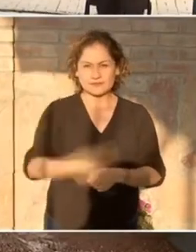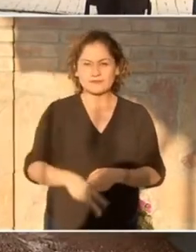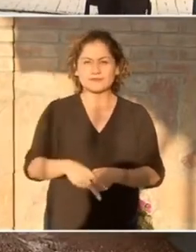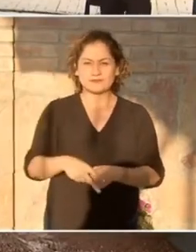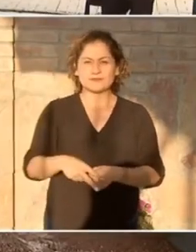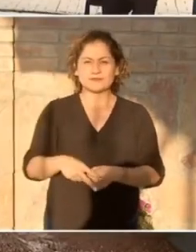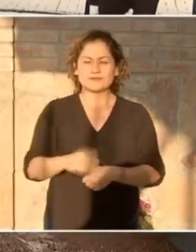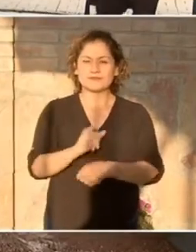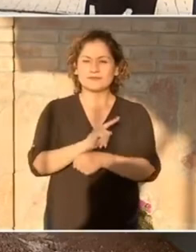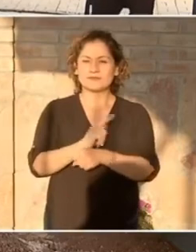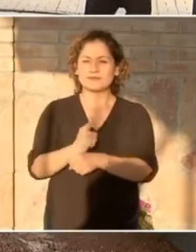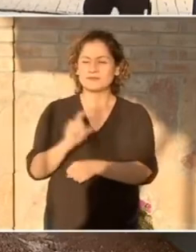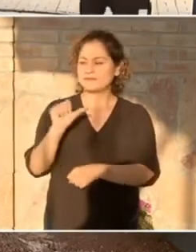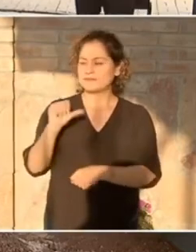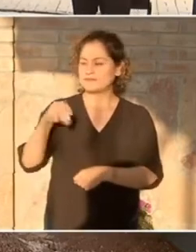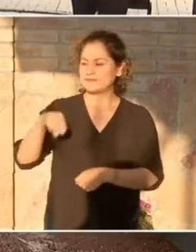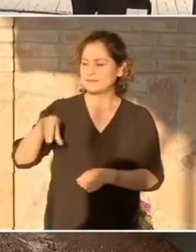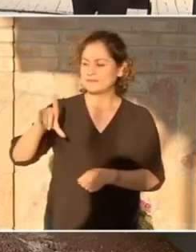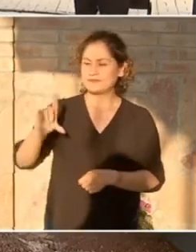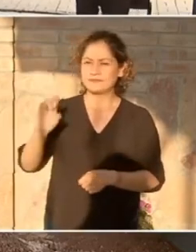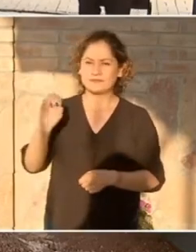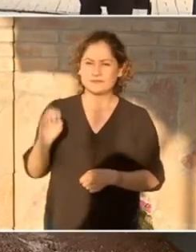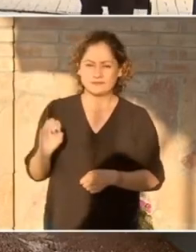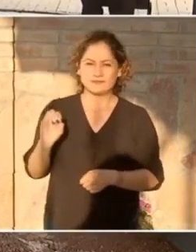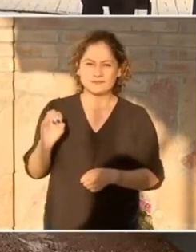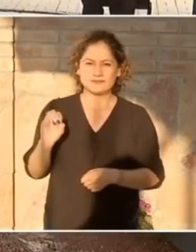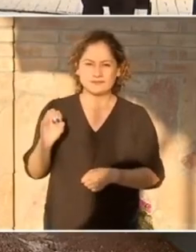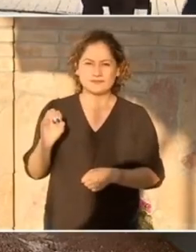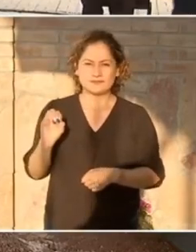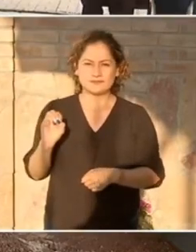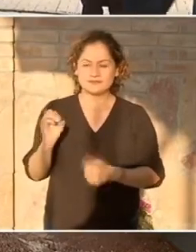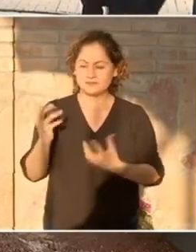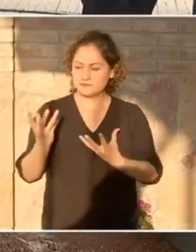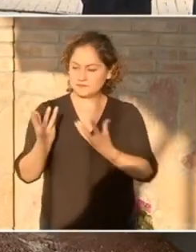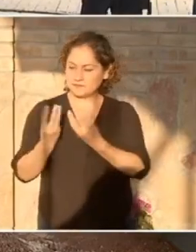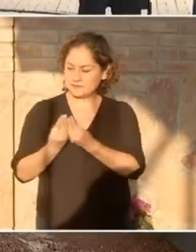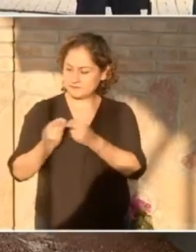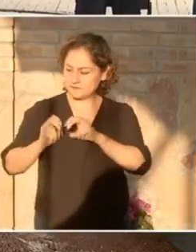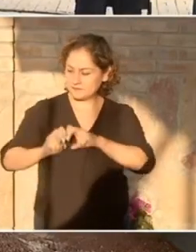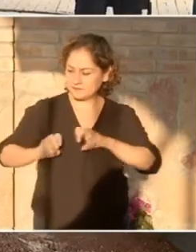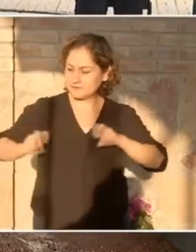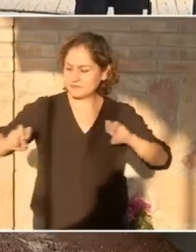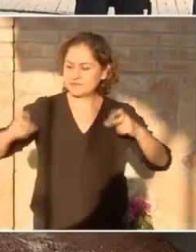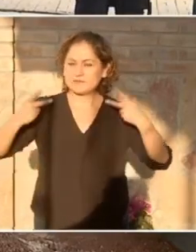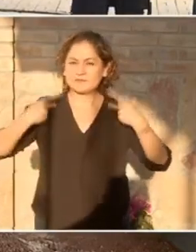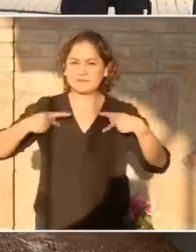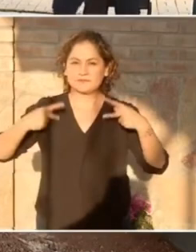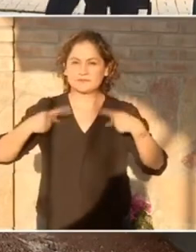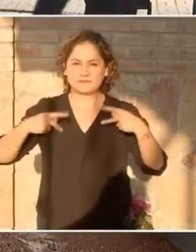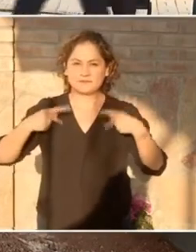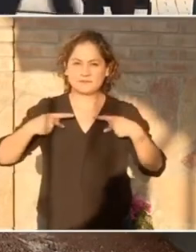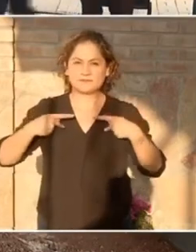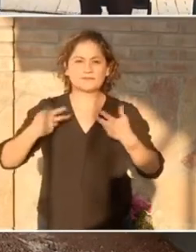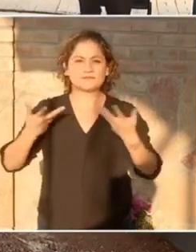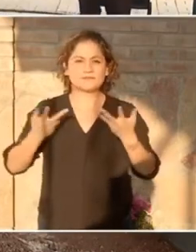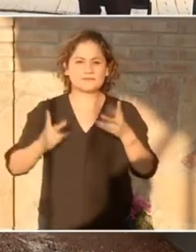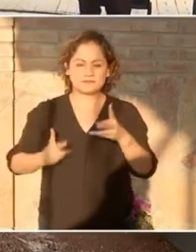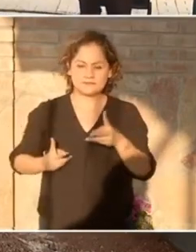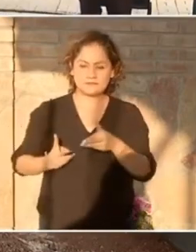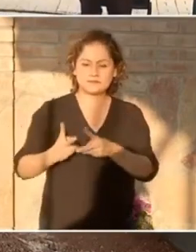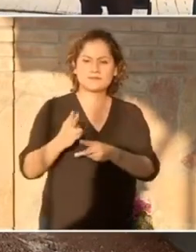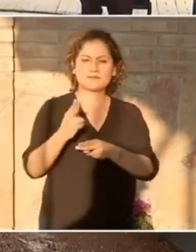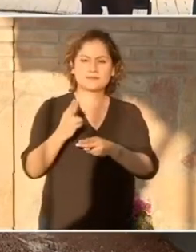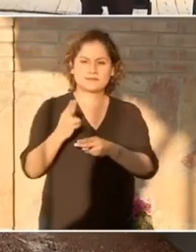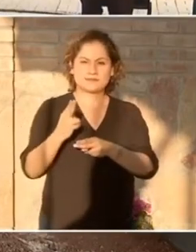licenciado Andrés Manuel López Obrador, e integrantes del presidium realizarán el corte de listón